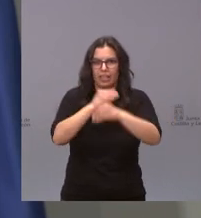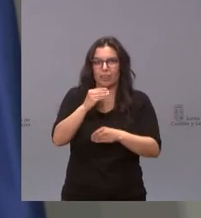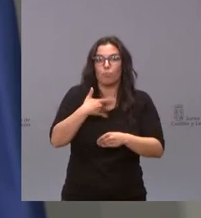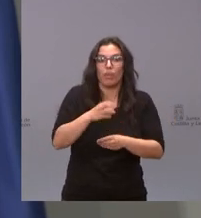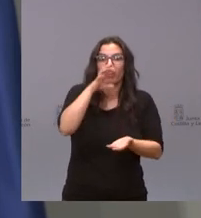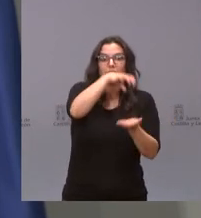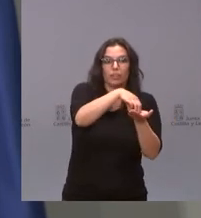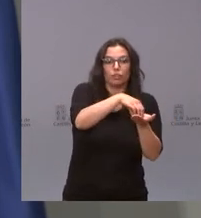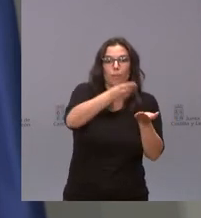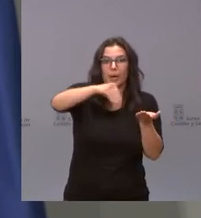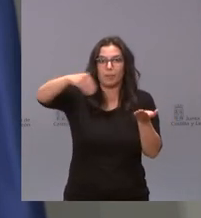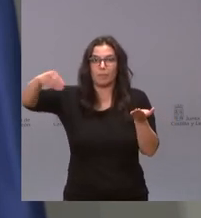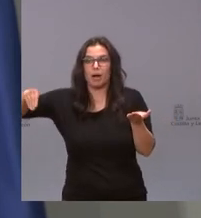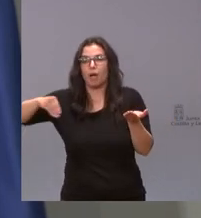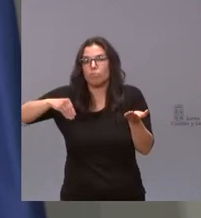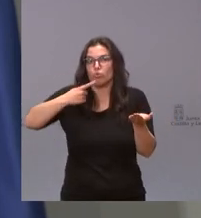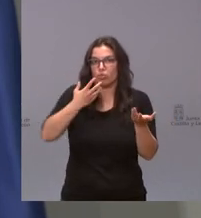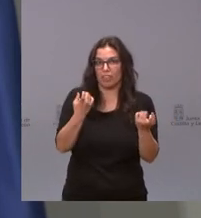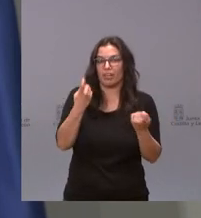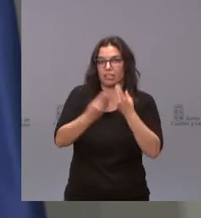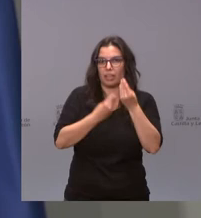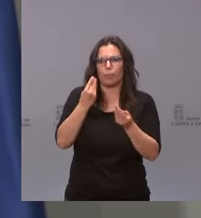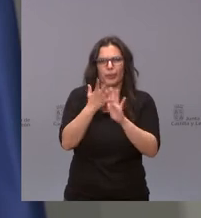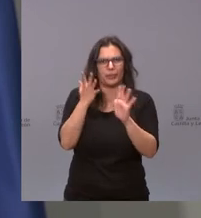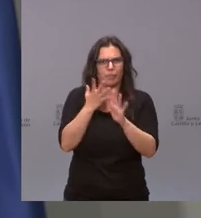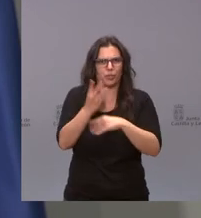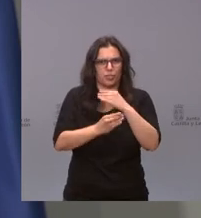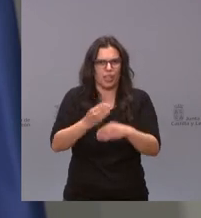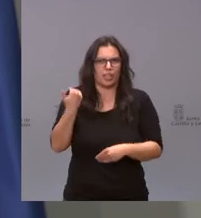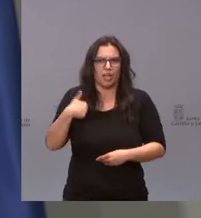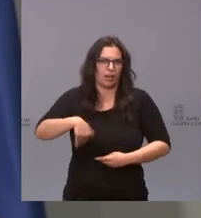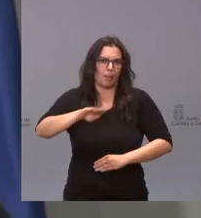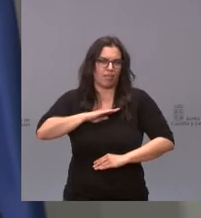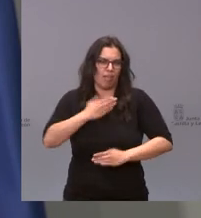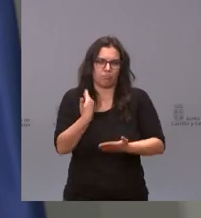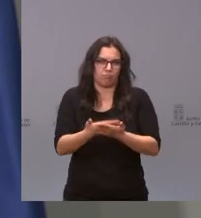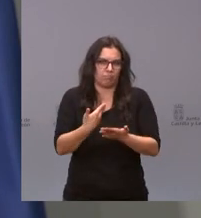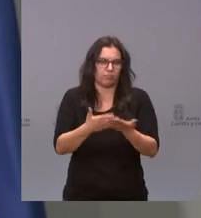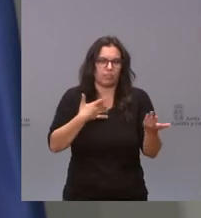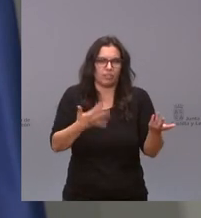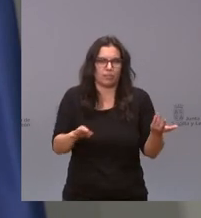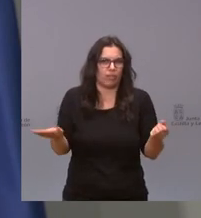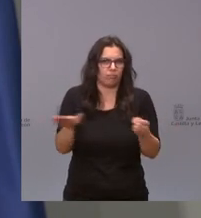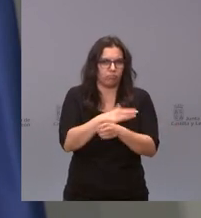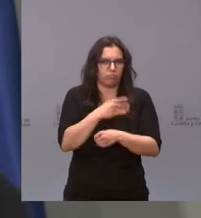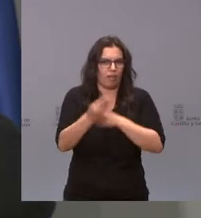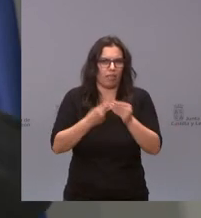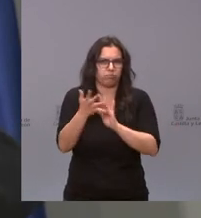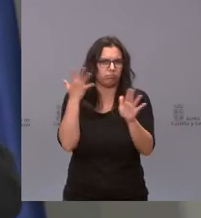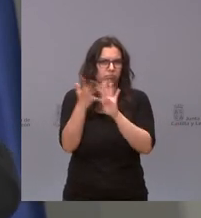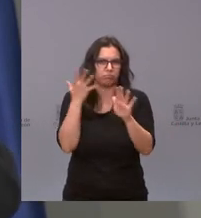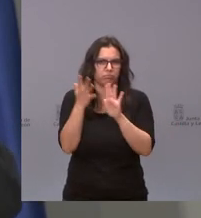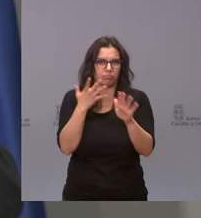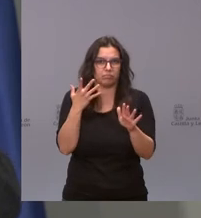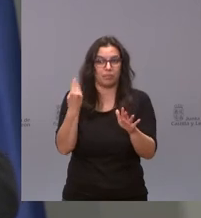insisto que nosotros ritmo tenemos y capacidad ya hemos demostrado que tenemos capacidad para hacerlo al ritmo